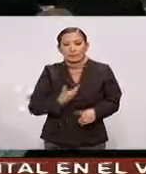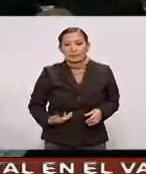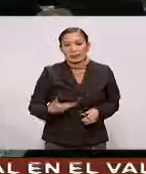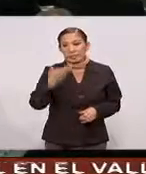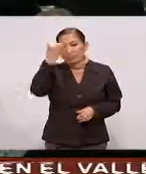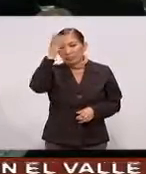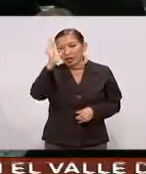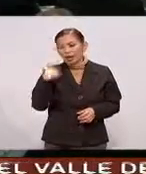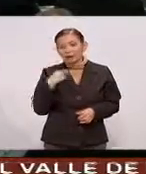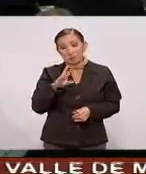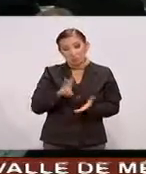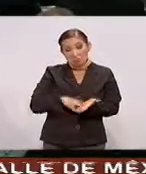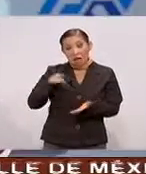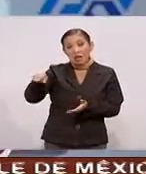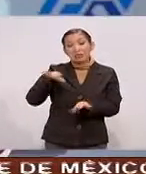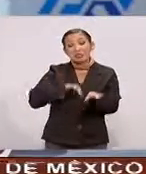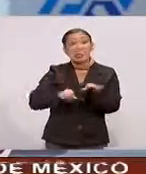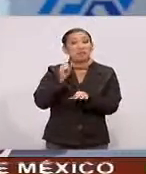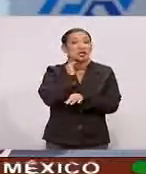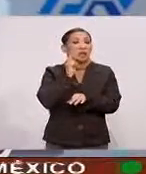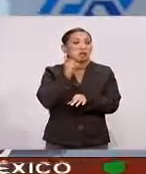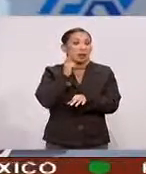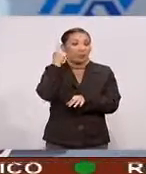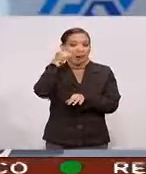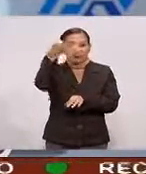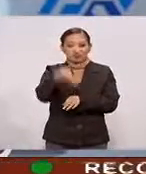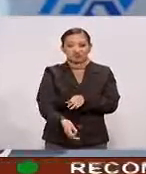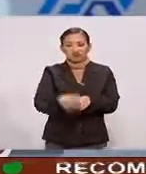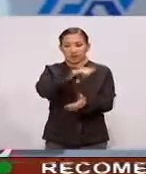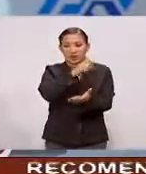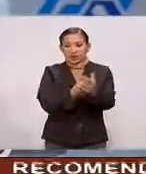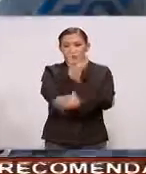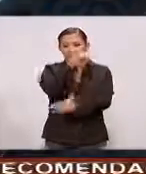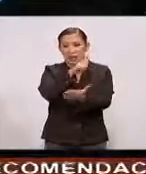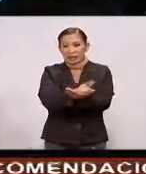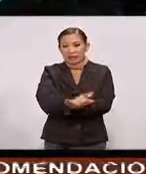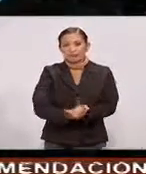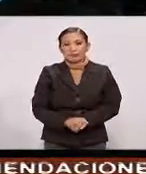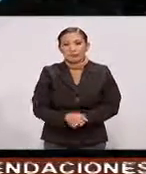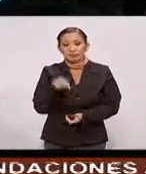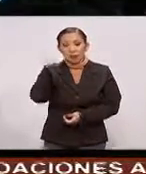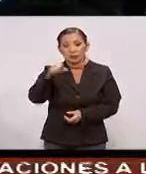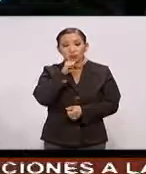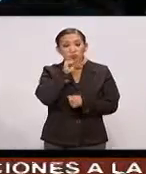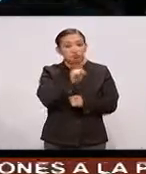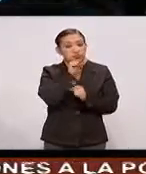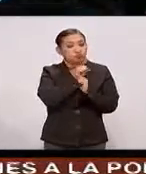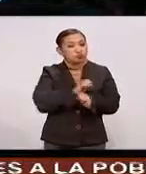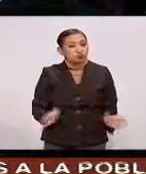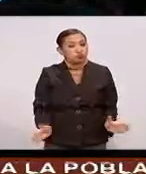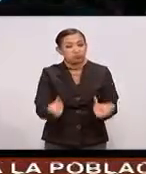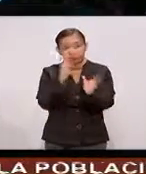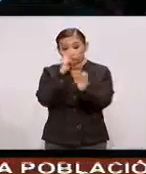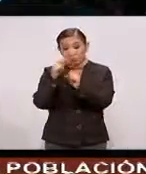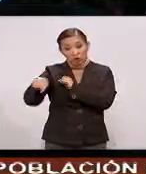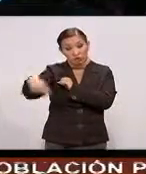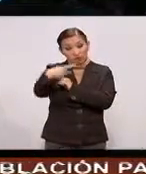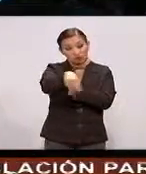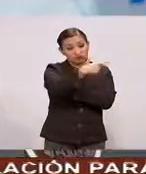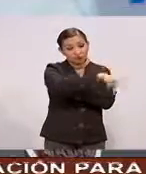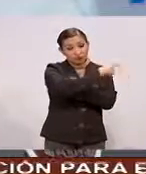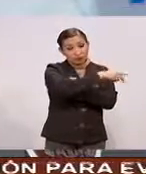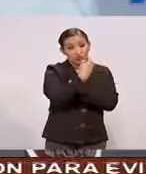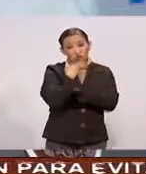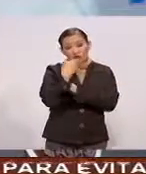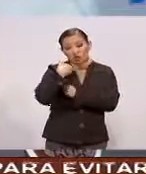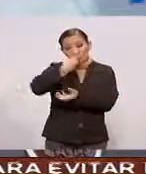Enrique Peña Nieto Reconoce El trabajo Legislativo Para la aprobación De la nueva ley Que promoverá La responsabilidad En